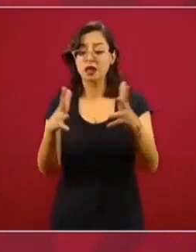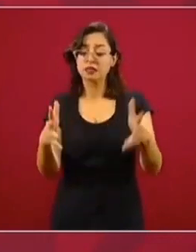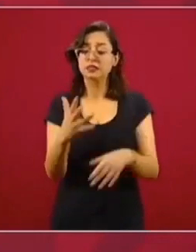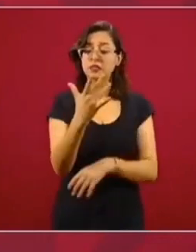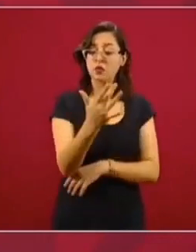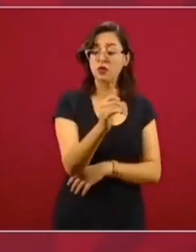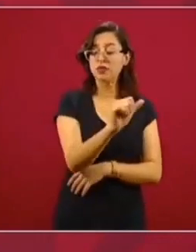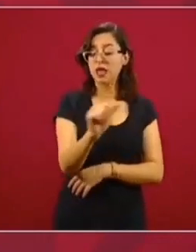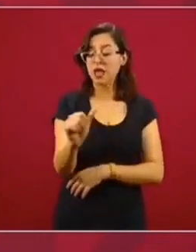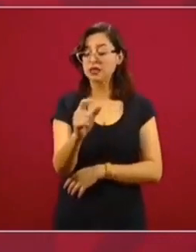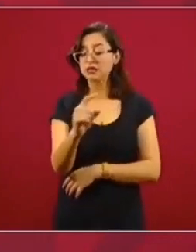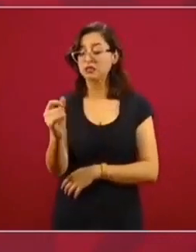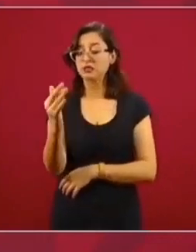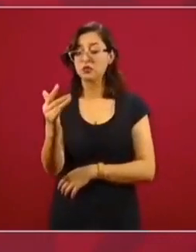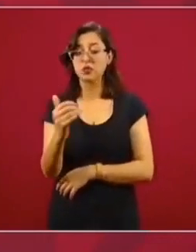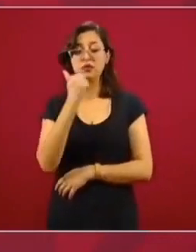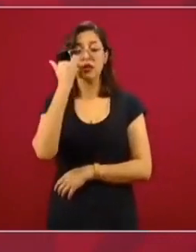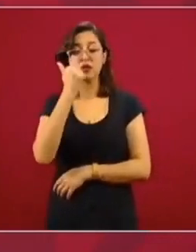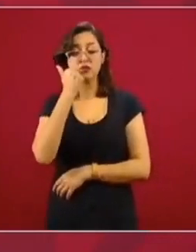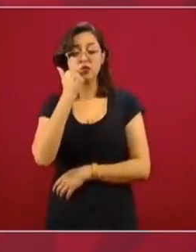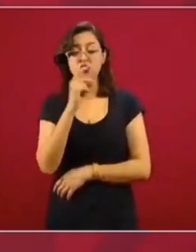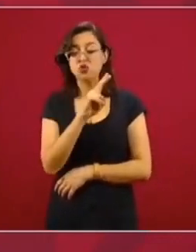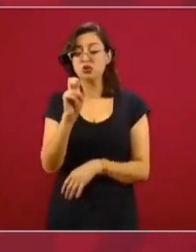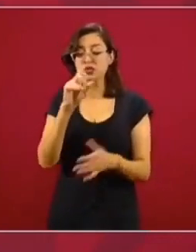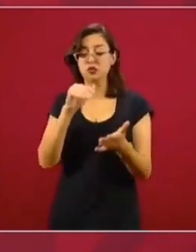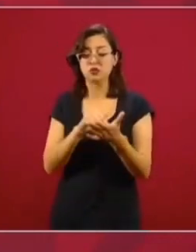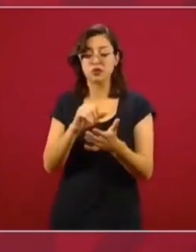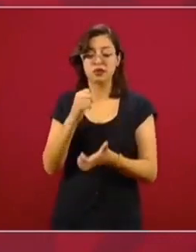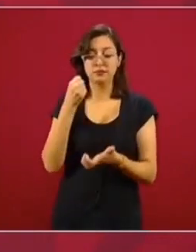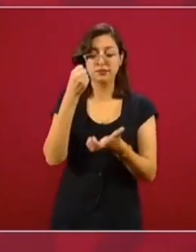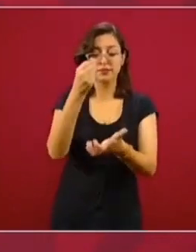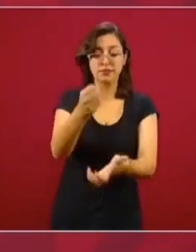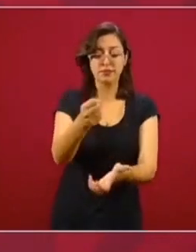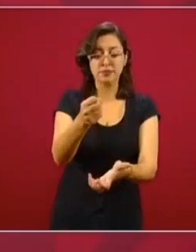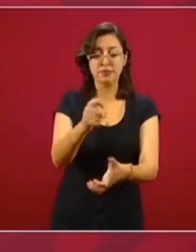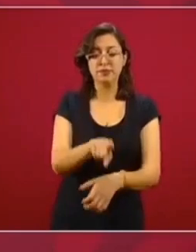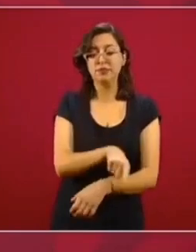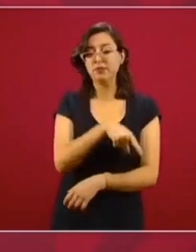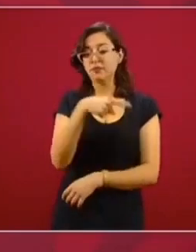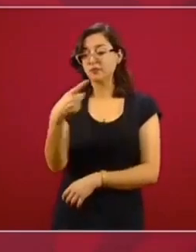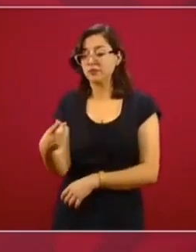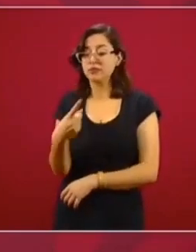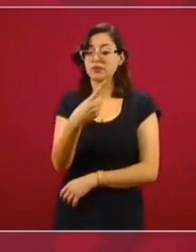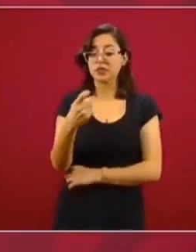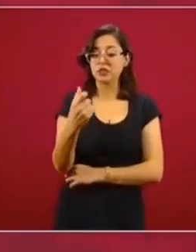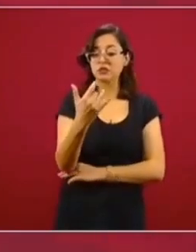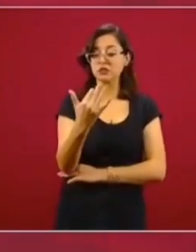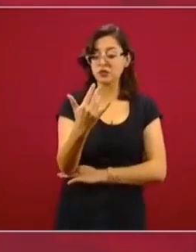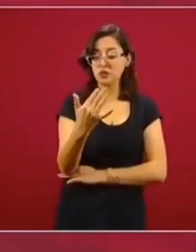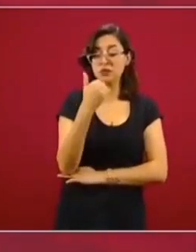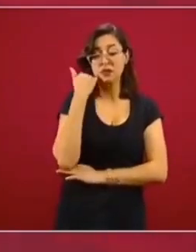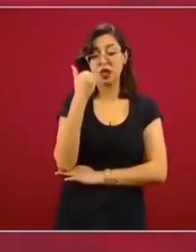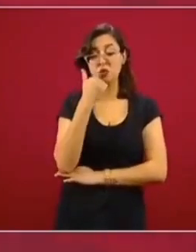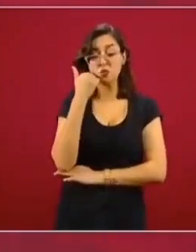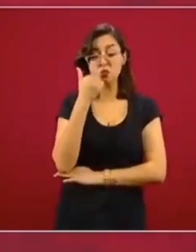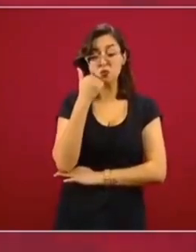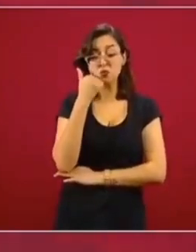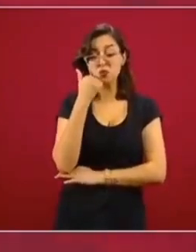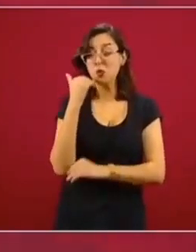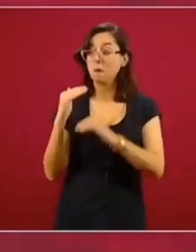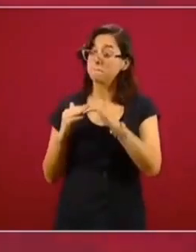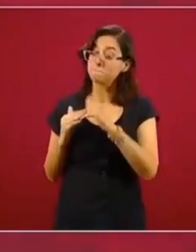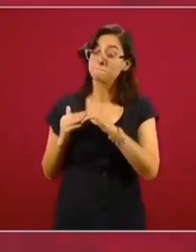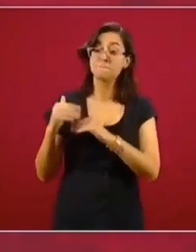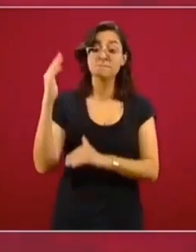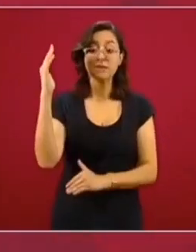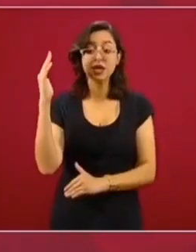150 alumnos, 200 mil pesos, si es de 150 alumnos y más,